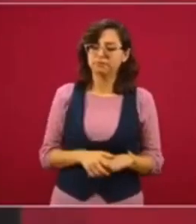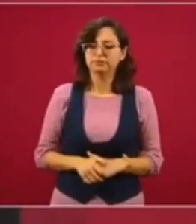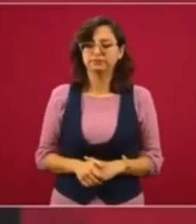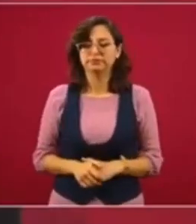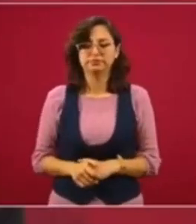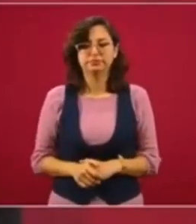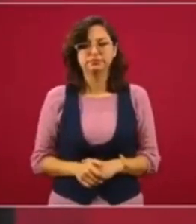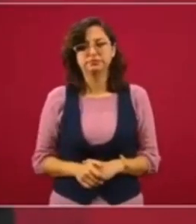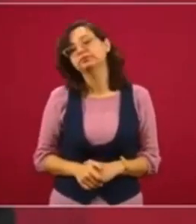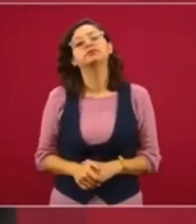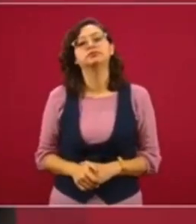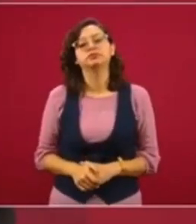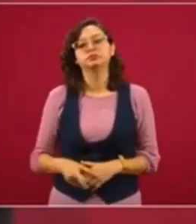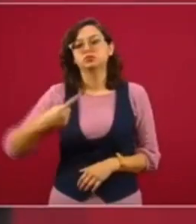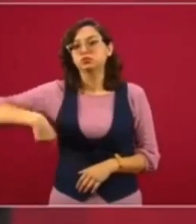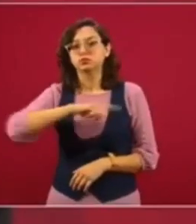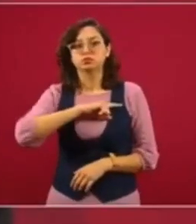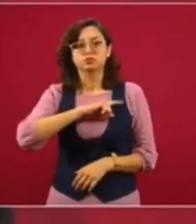Nosotros, no,